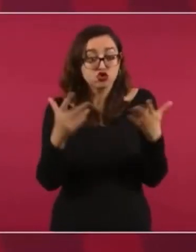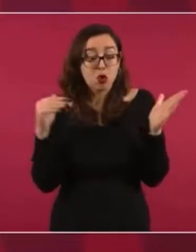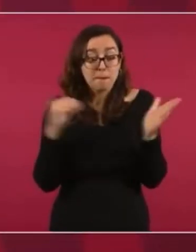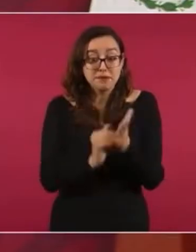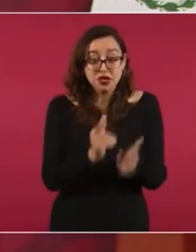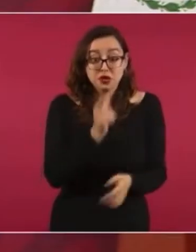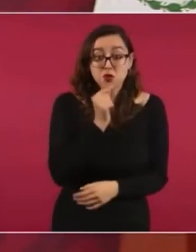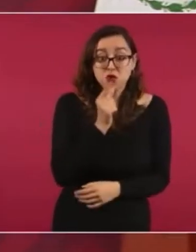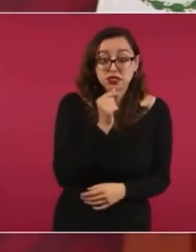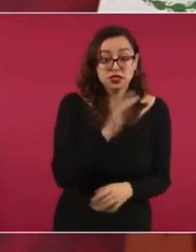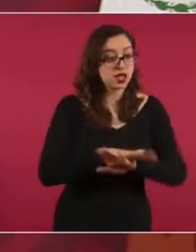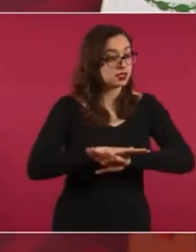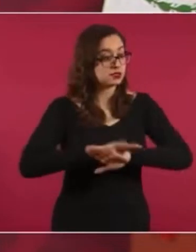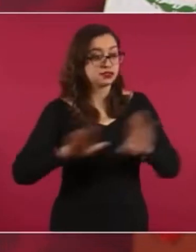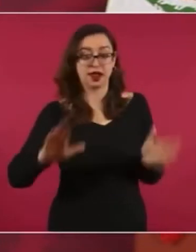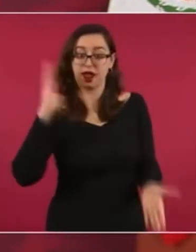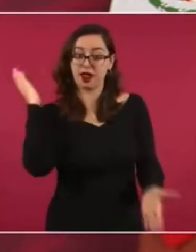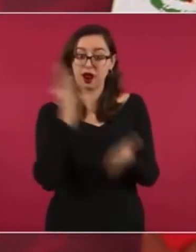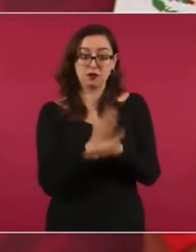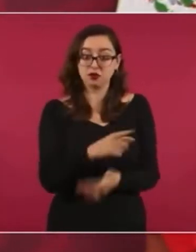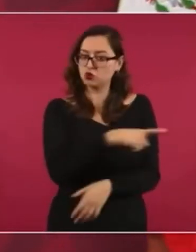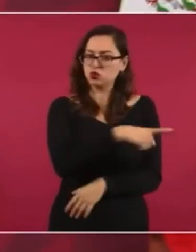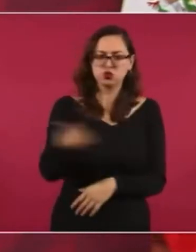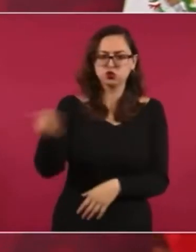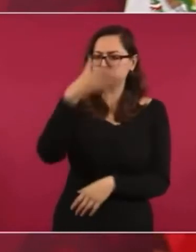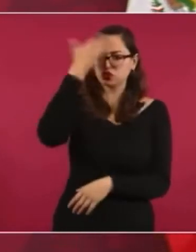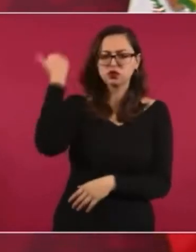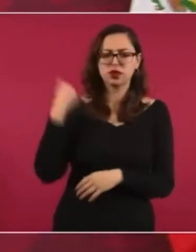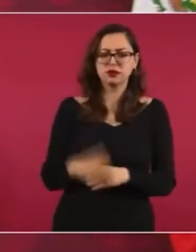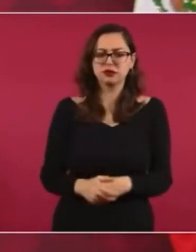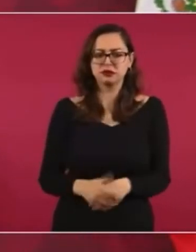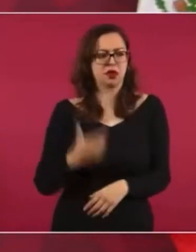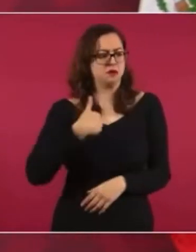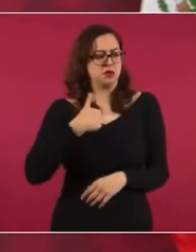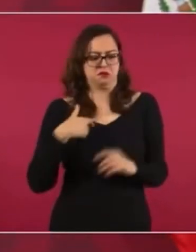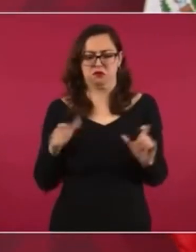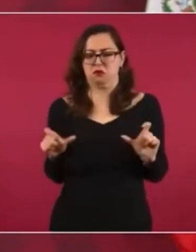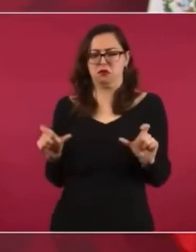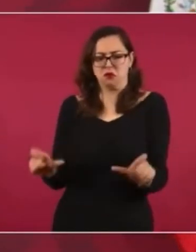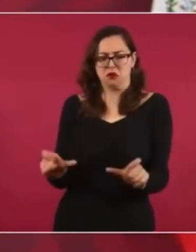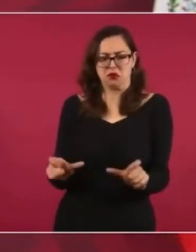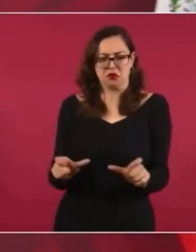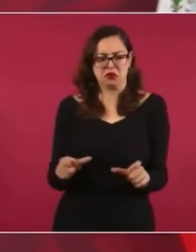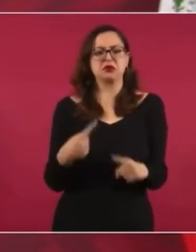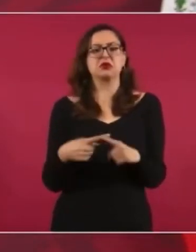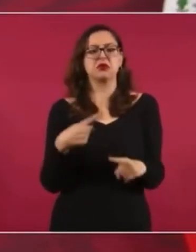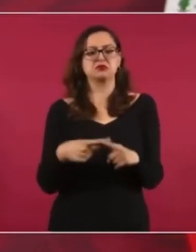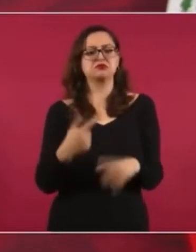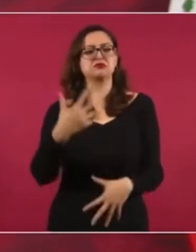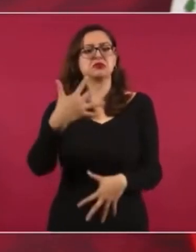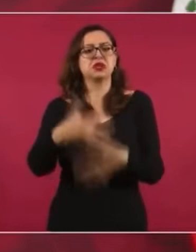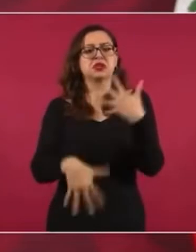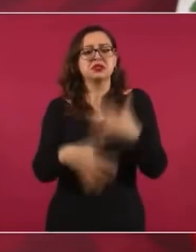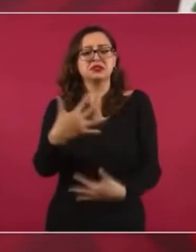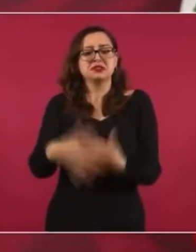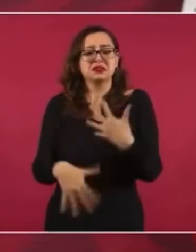presidente y que ahora son 15 elementos de la ayudantía?